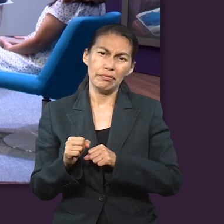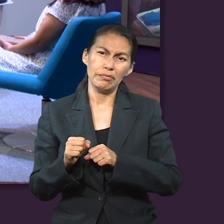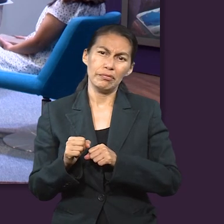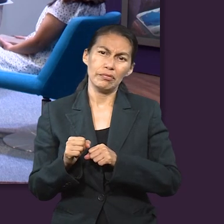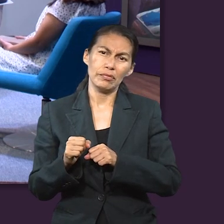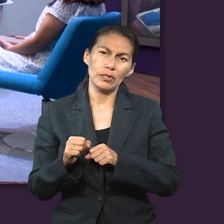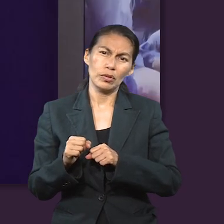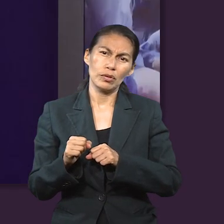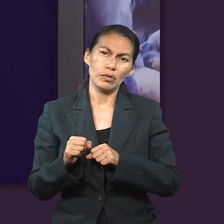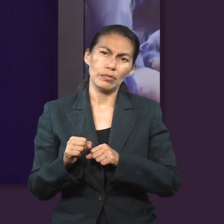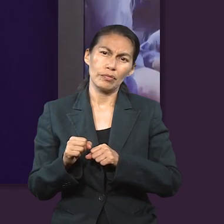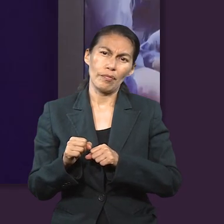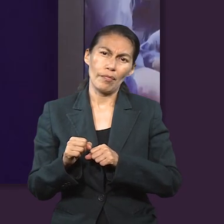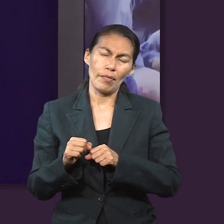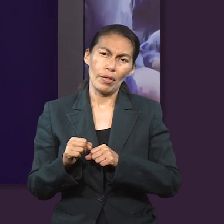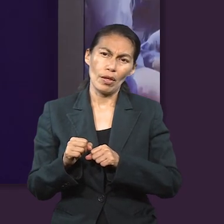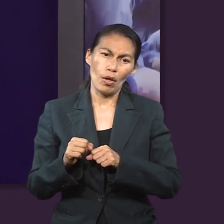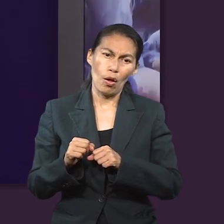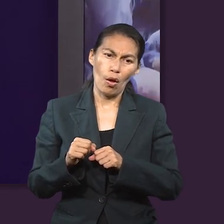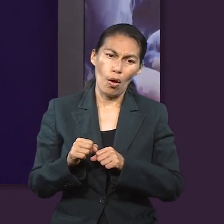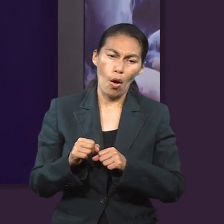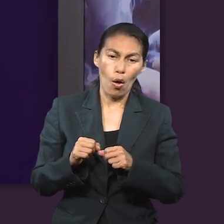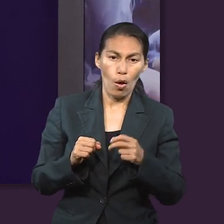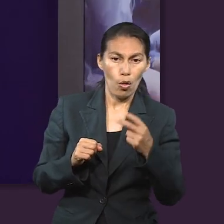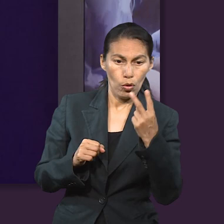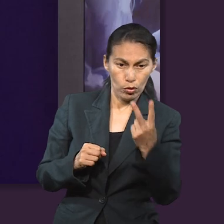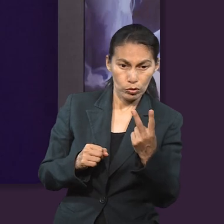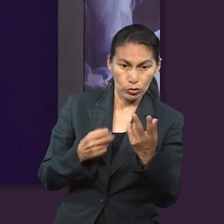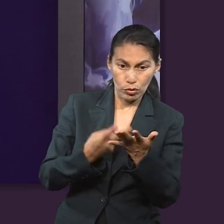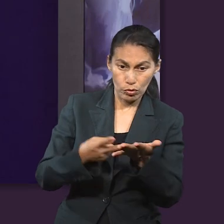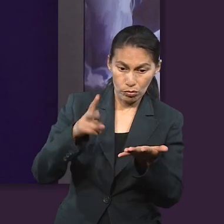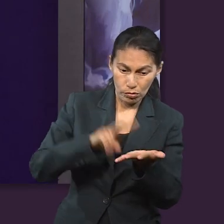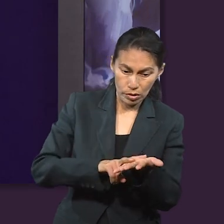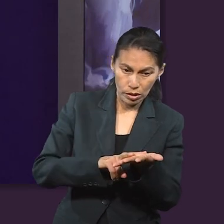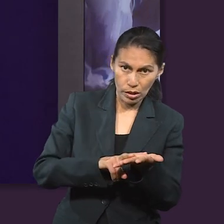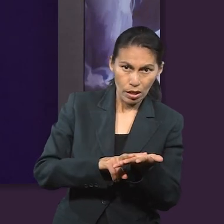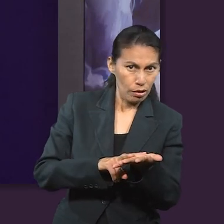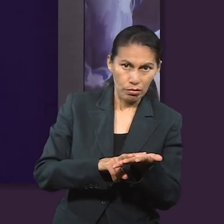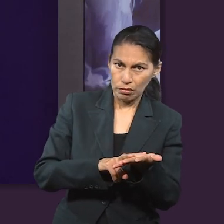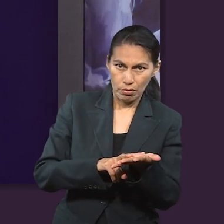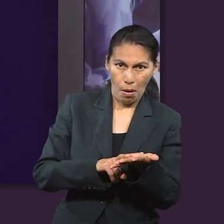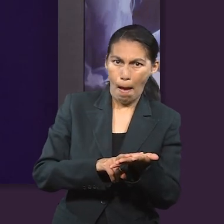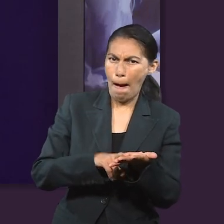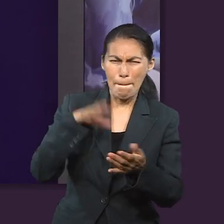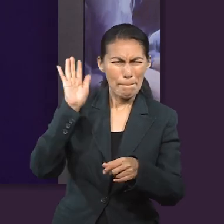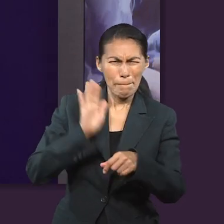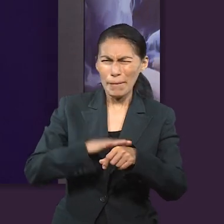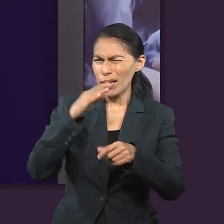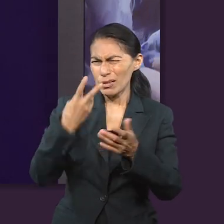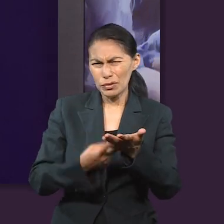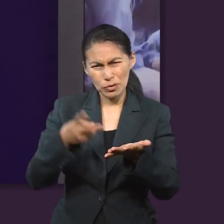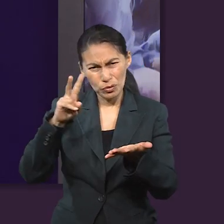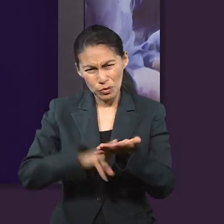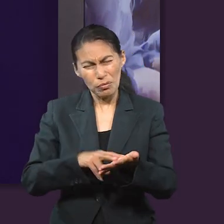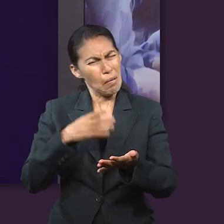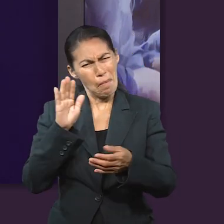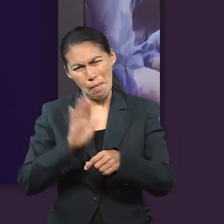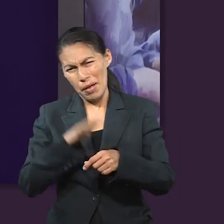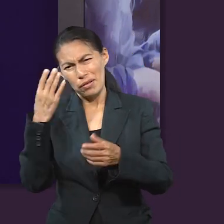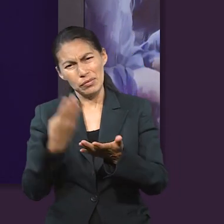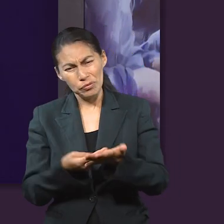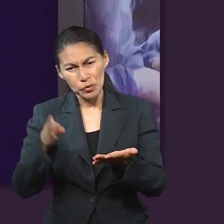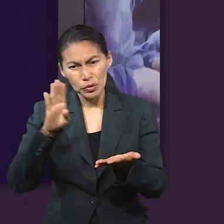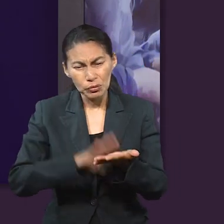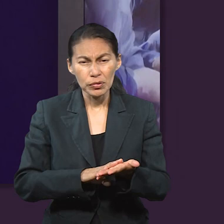caballo se multiplica no al doble cuando lo hacen dos, ¿no? Sino supera la cantidad que dos